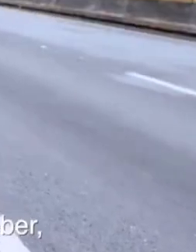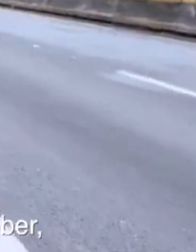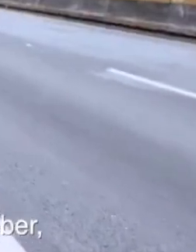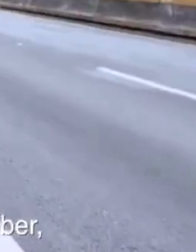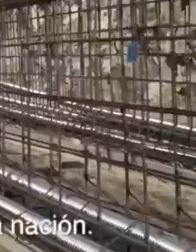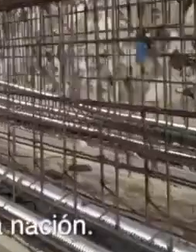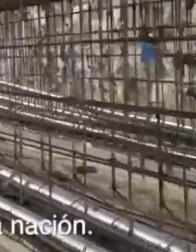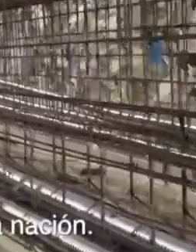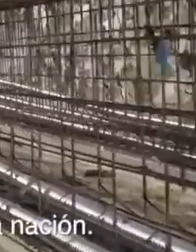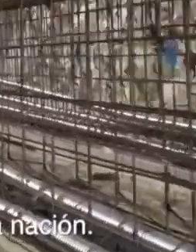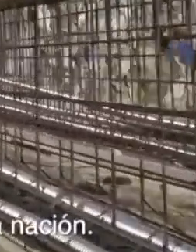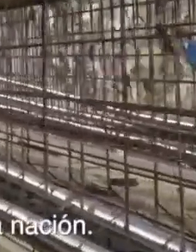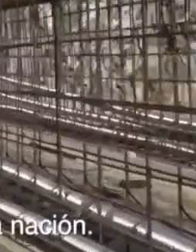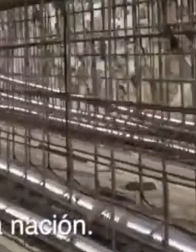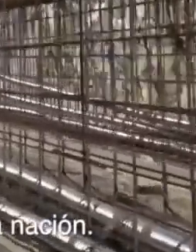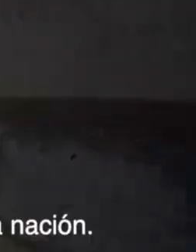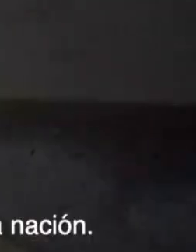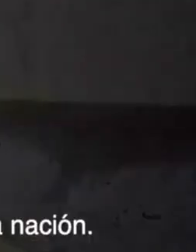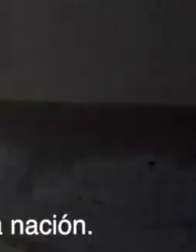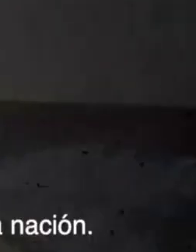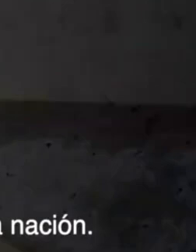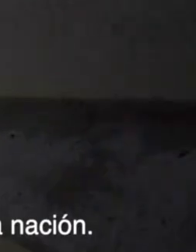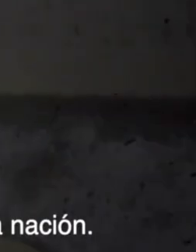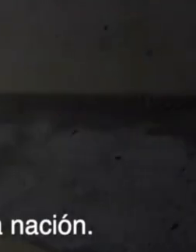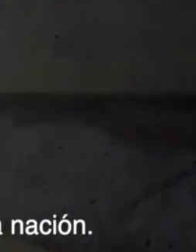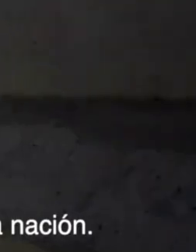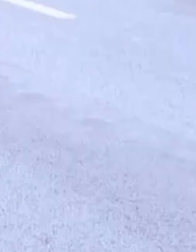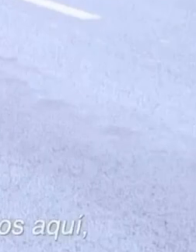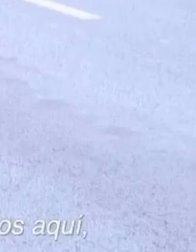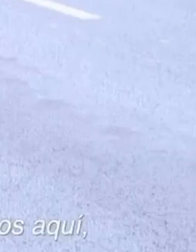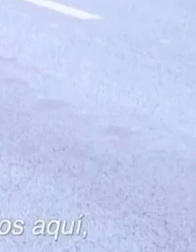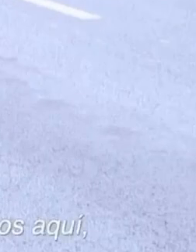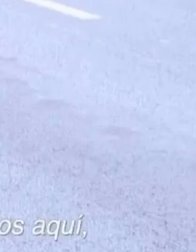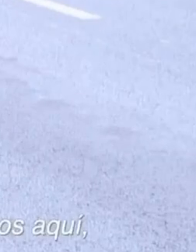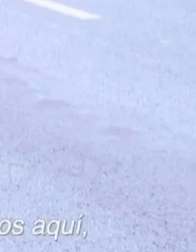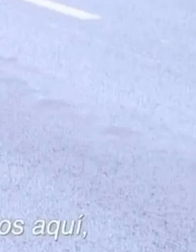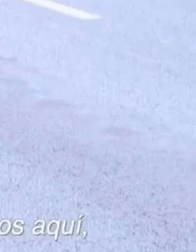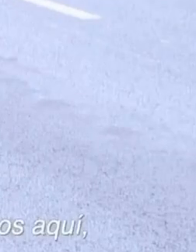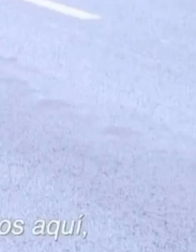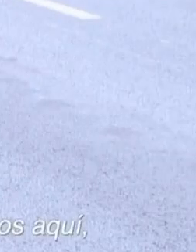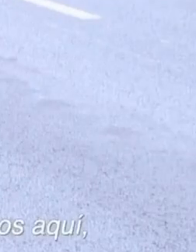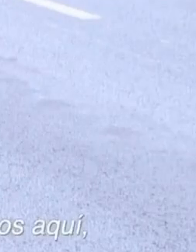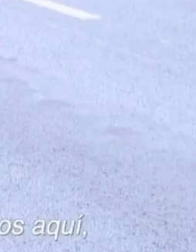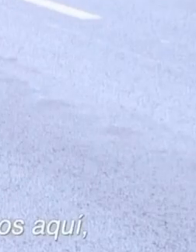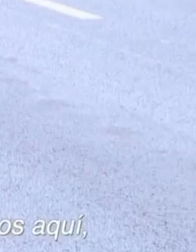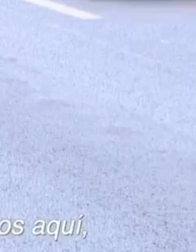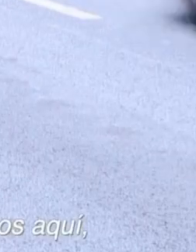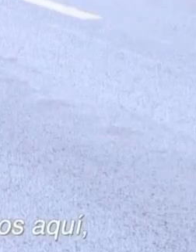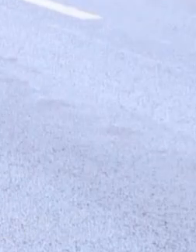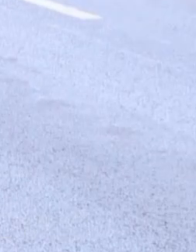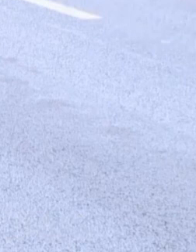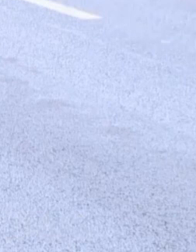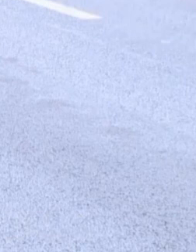realizar su deber, de forjar caminos detonadores para el desarrollo de la nación. Haga de cuenta que es una nueva familia que tenemos